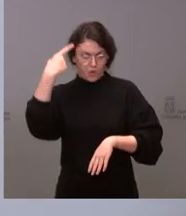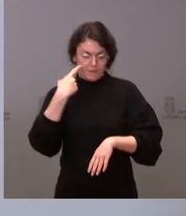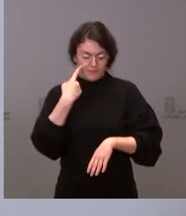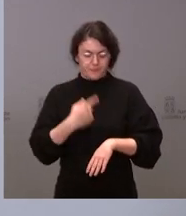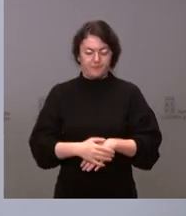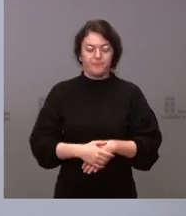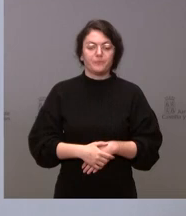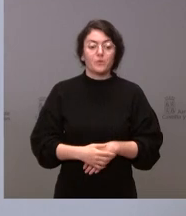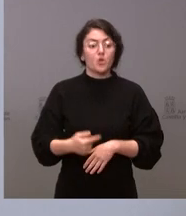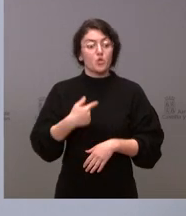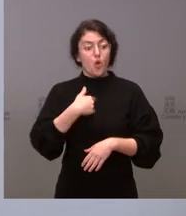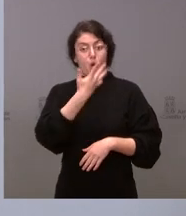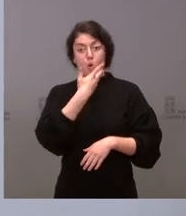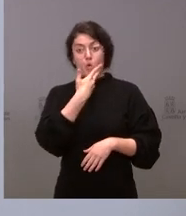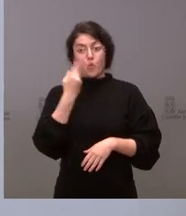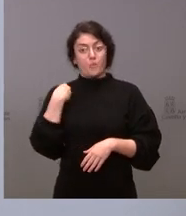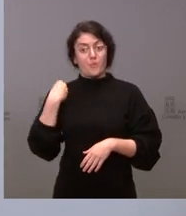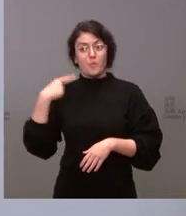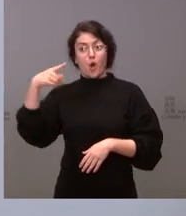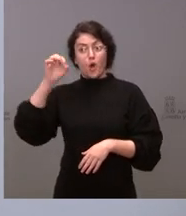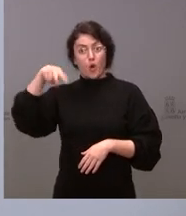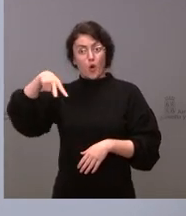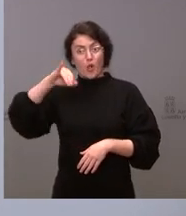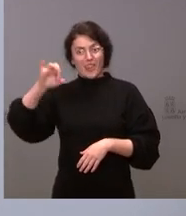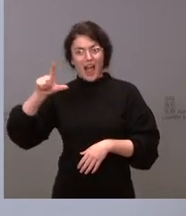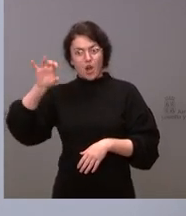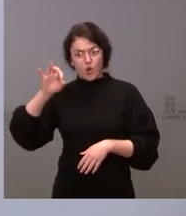yo conozco a Gonzalo Santonja desde hace